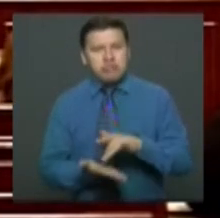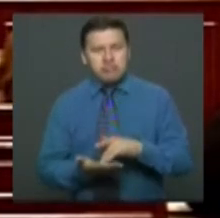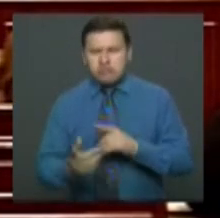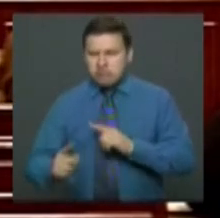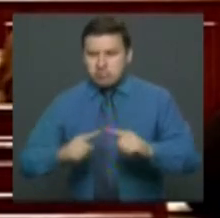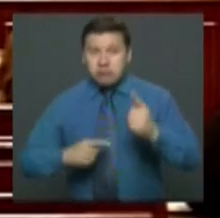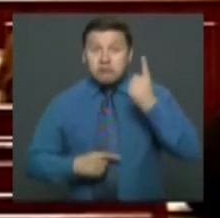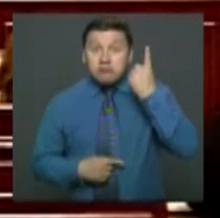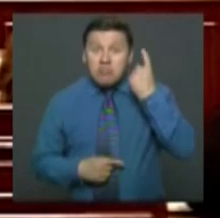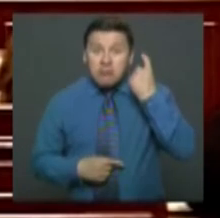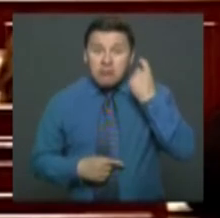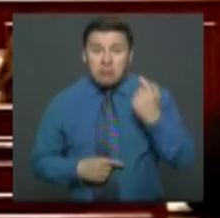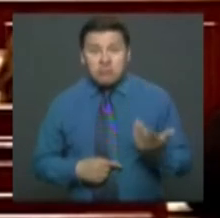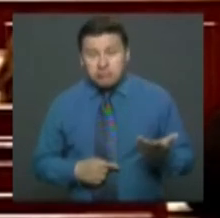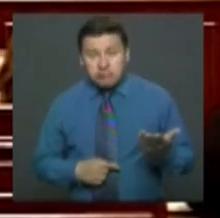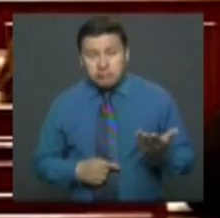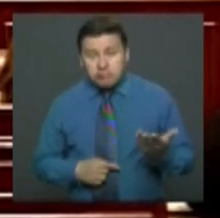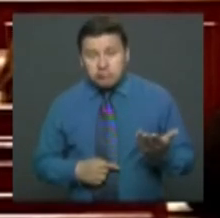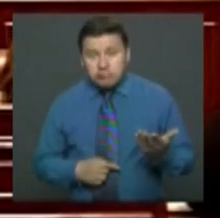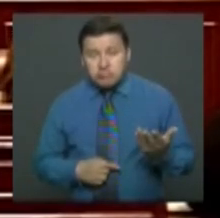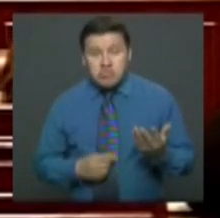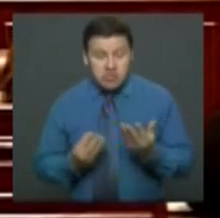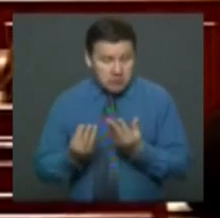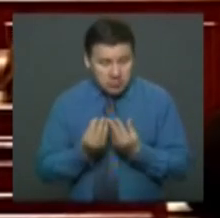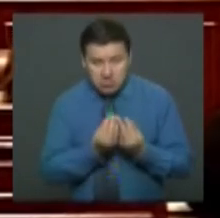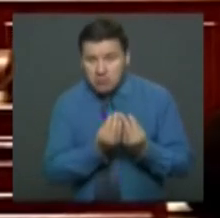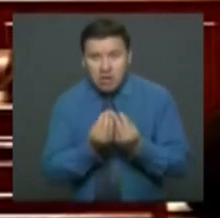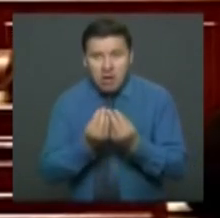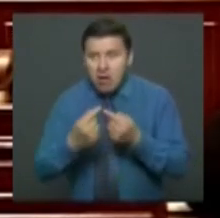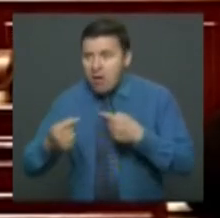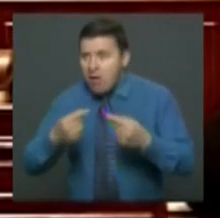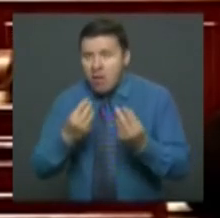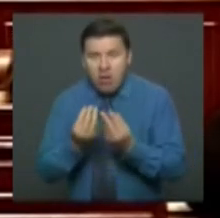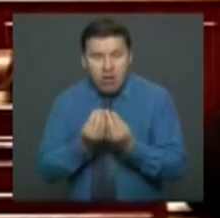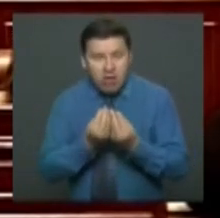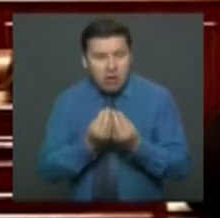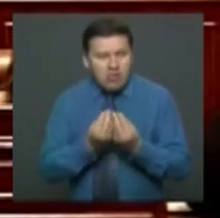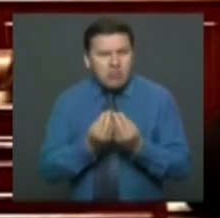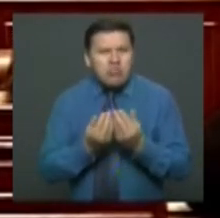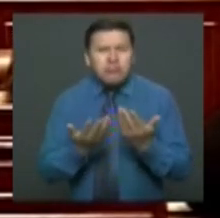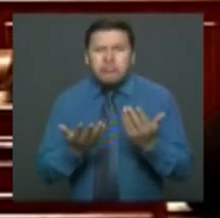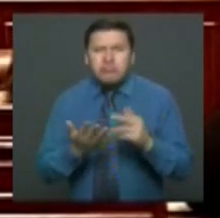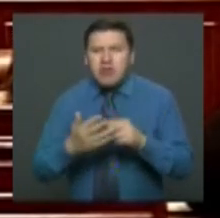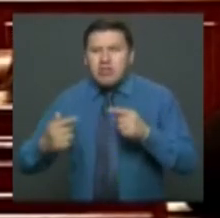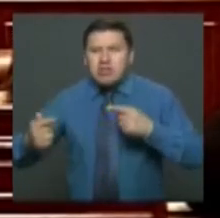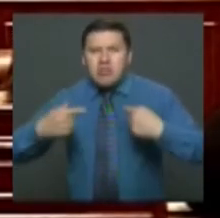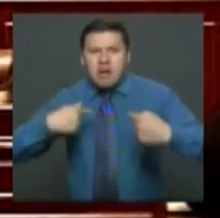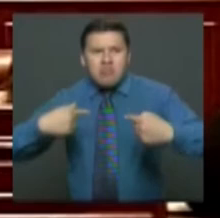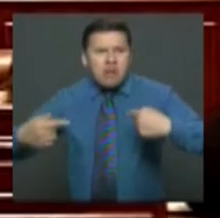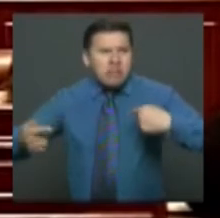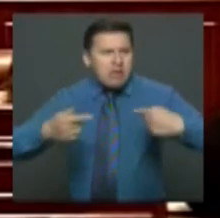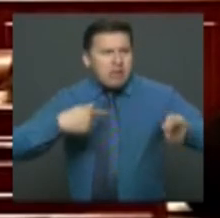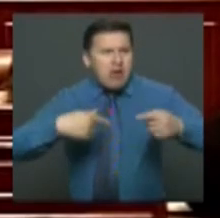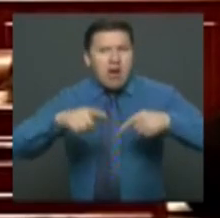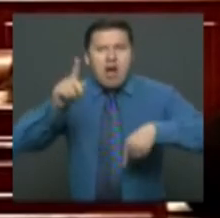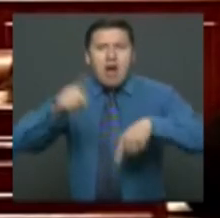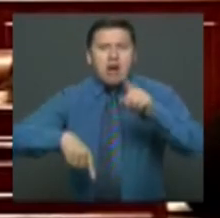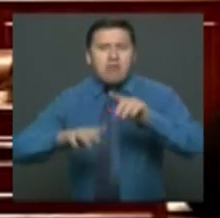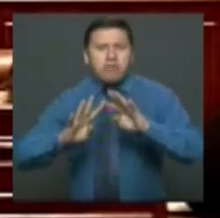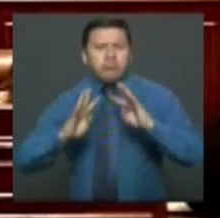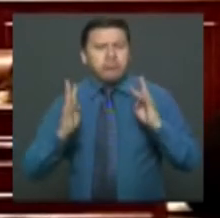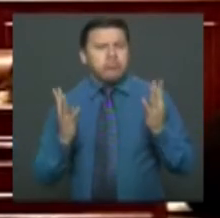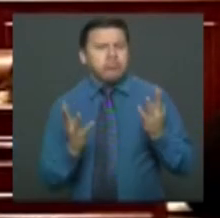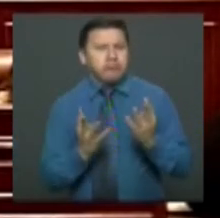Ayer tuvimos quórum deliberatorio durante todo el debate en el que varios congresistas